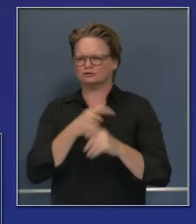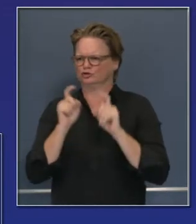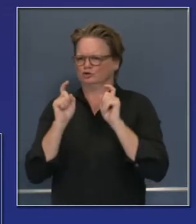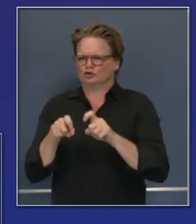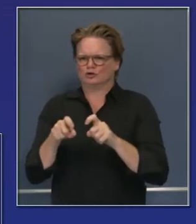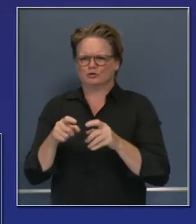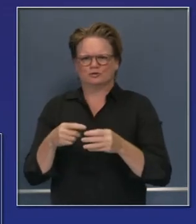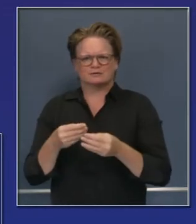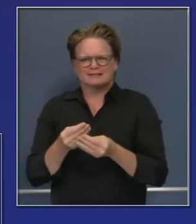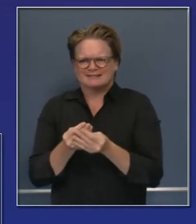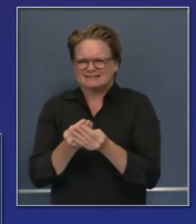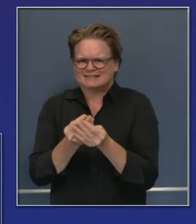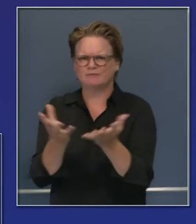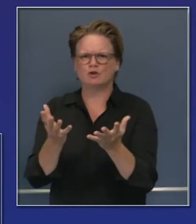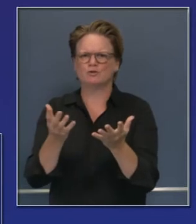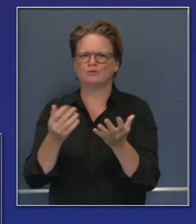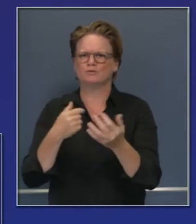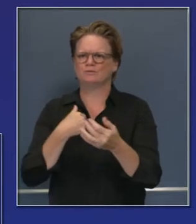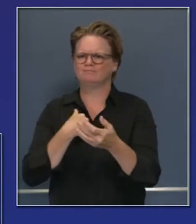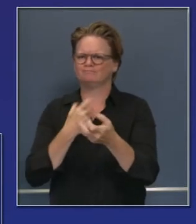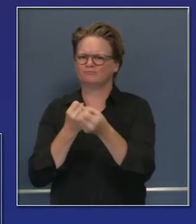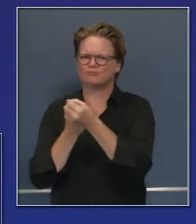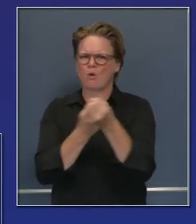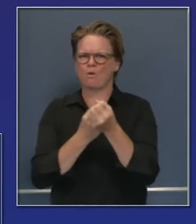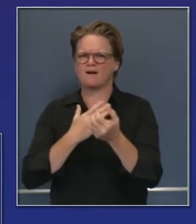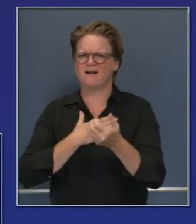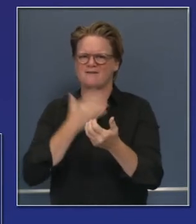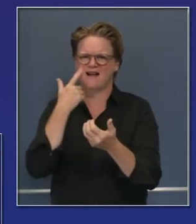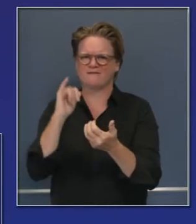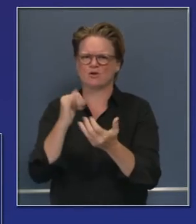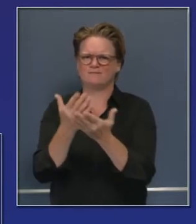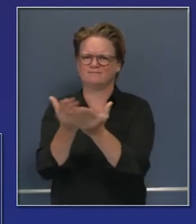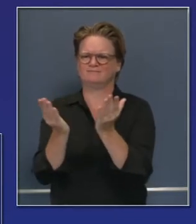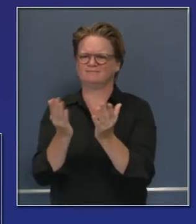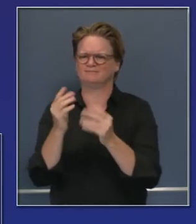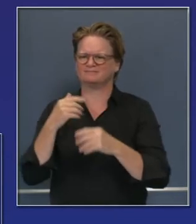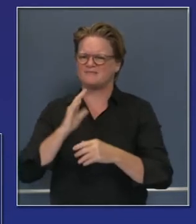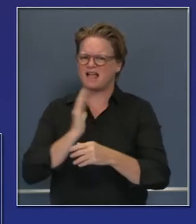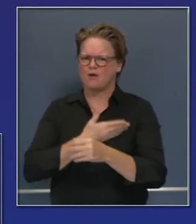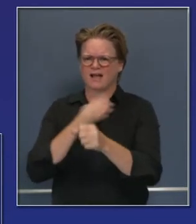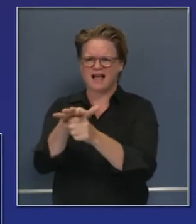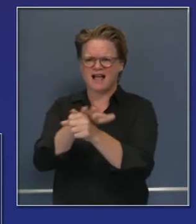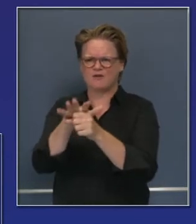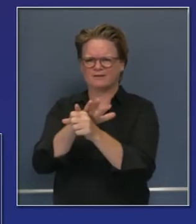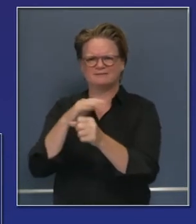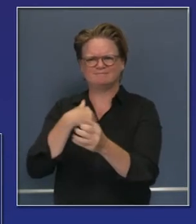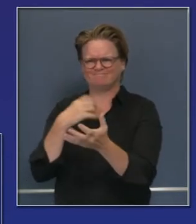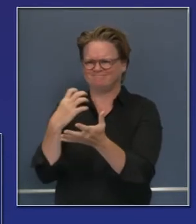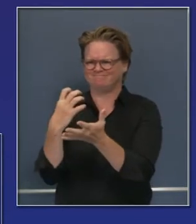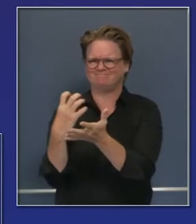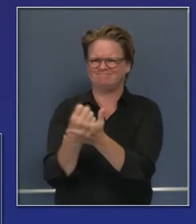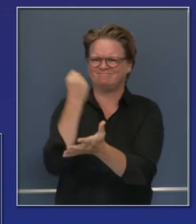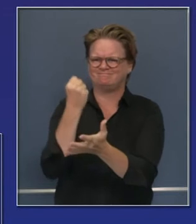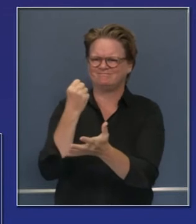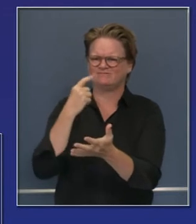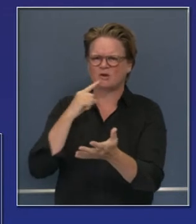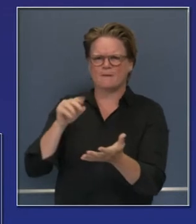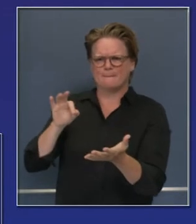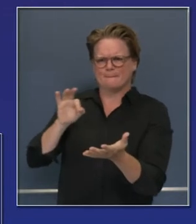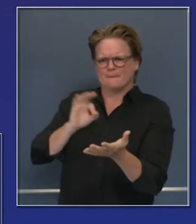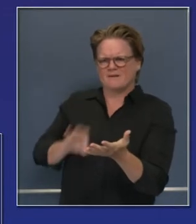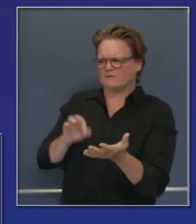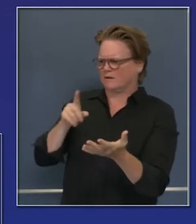lograr y nos ha ayudado a usar nuestra escala y nuestro poder de compra. también gracias por su